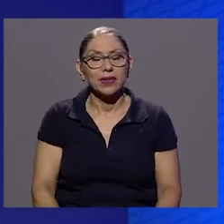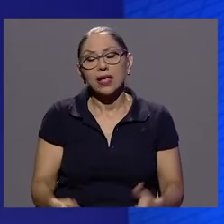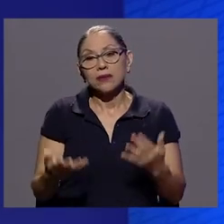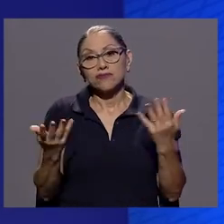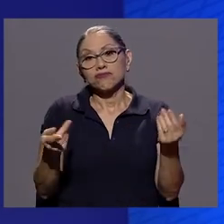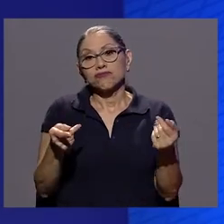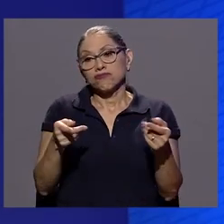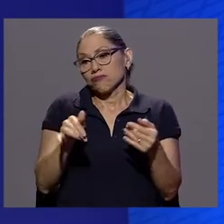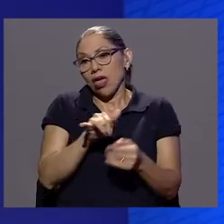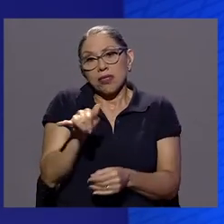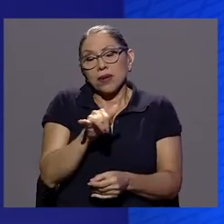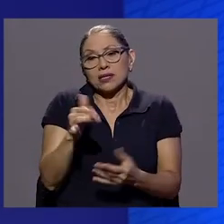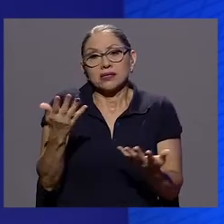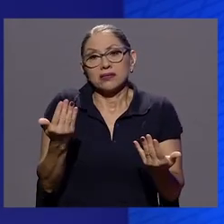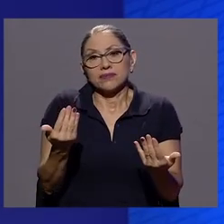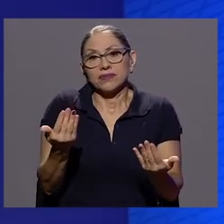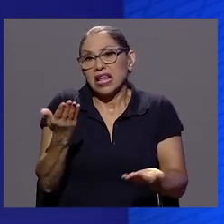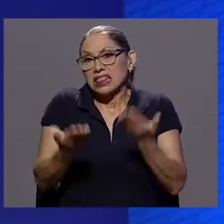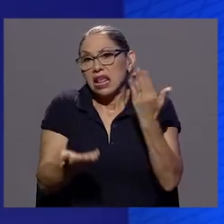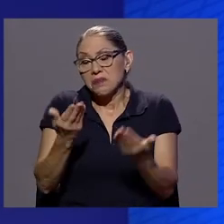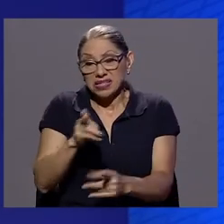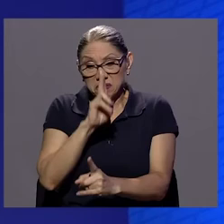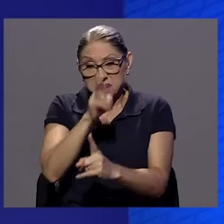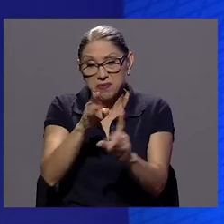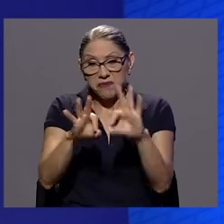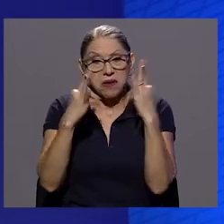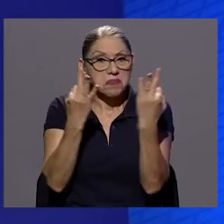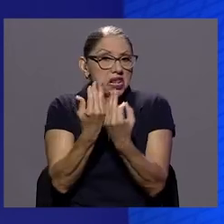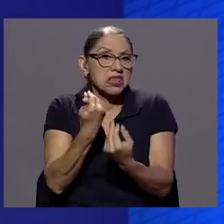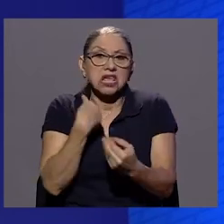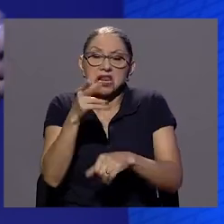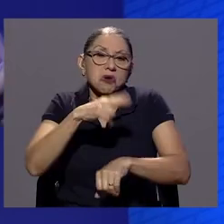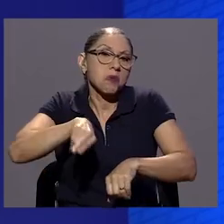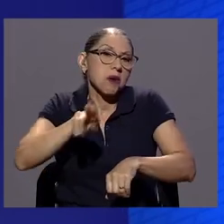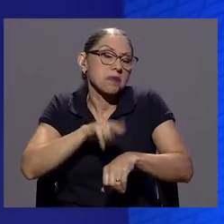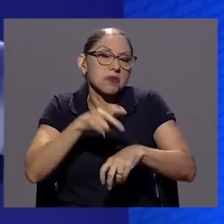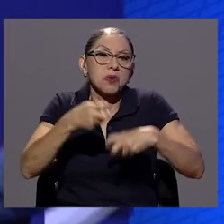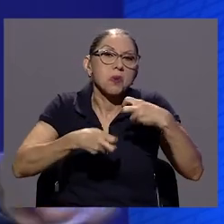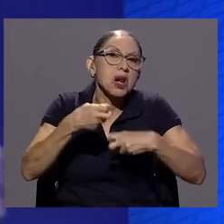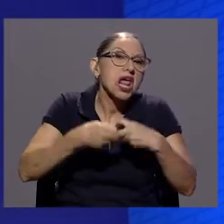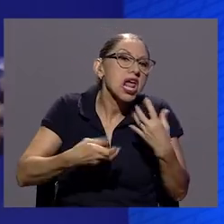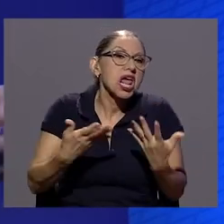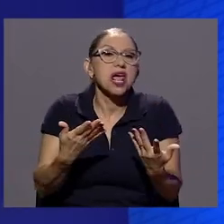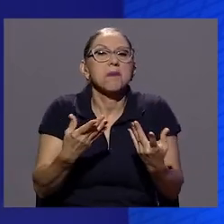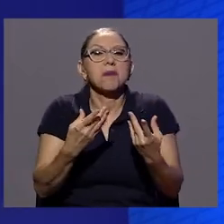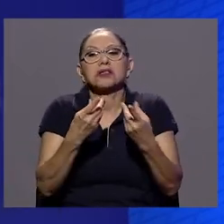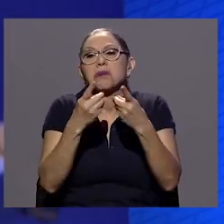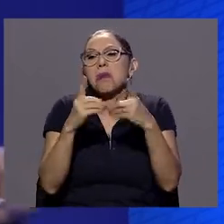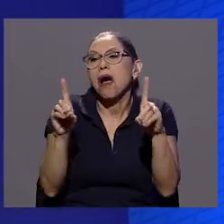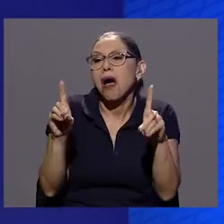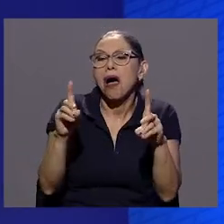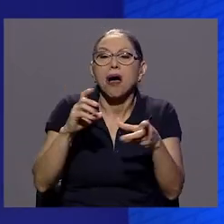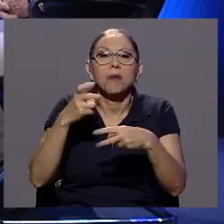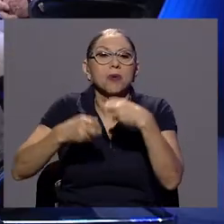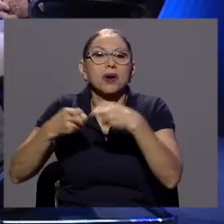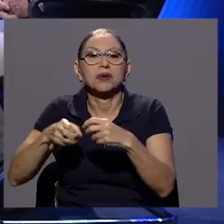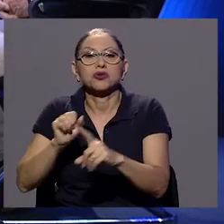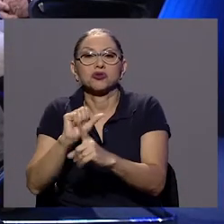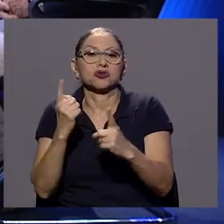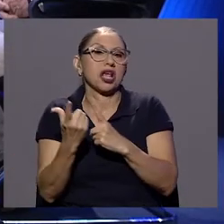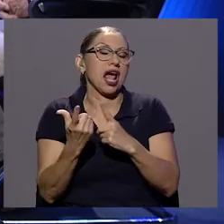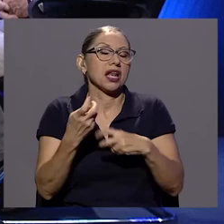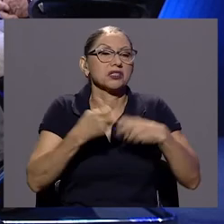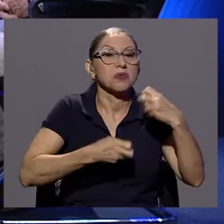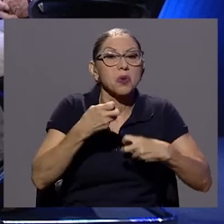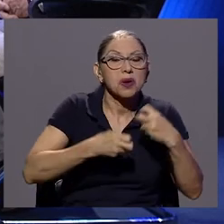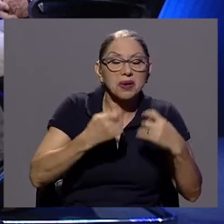además de los problemas que pueden traer dentro del mismo núcleo familiar, ¿verdad? De separaciones y todo, problemas sociales al respecto,